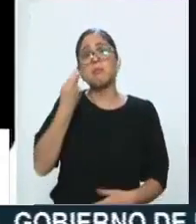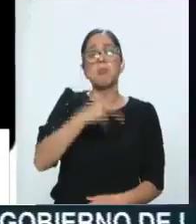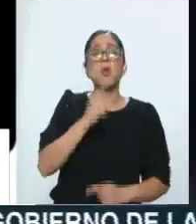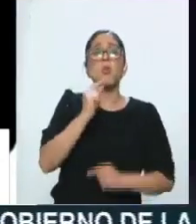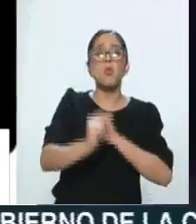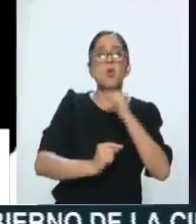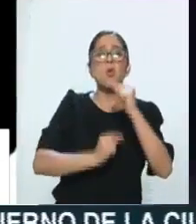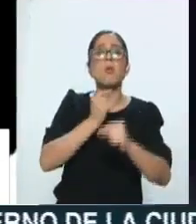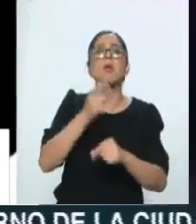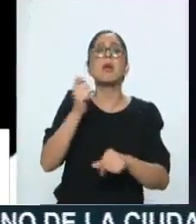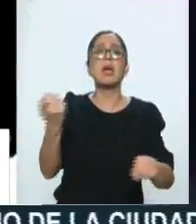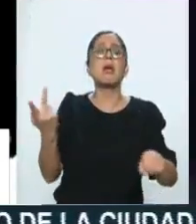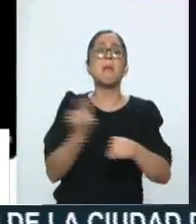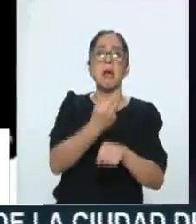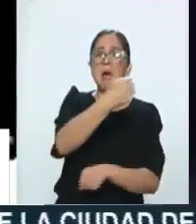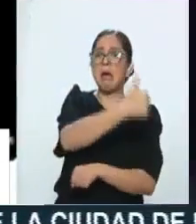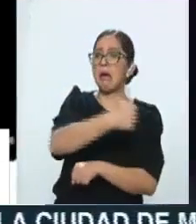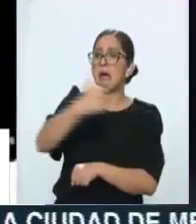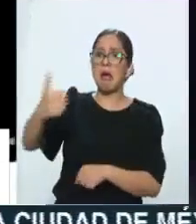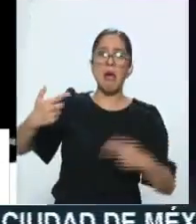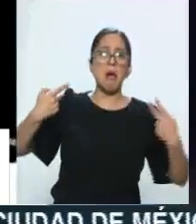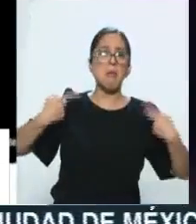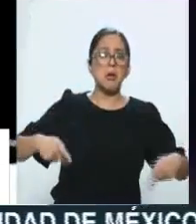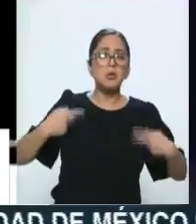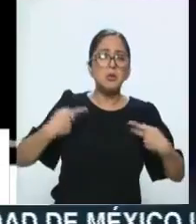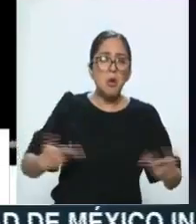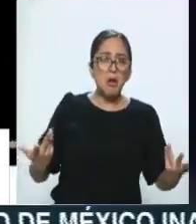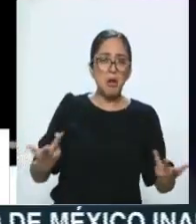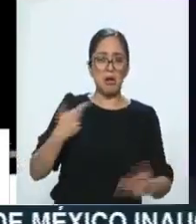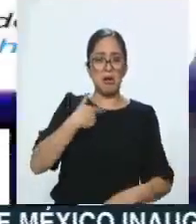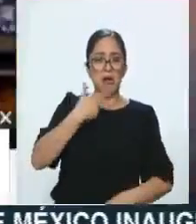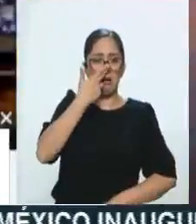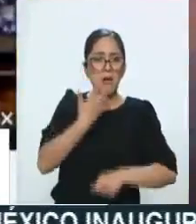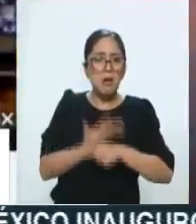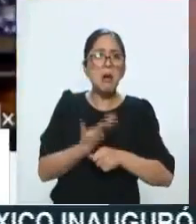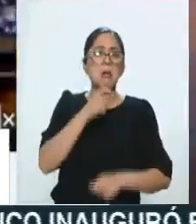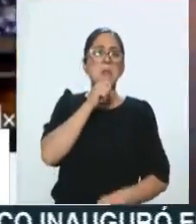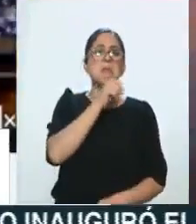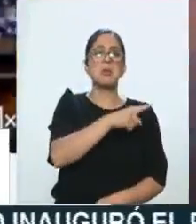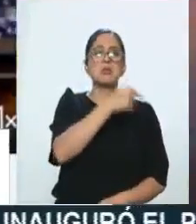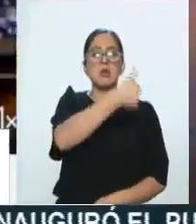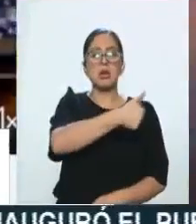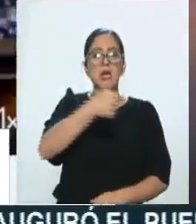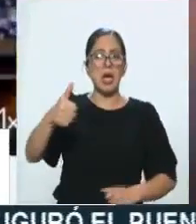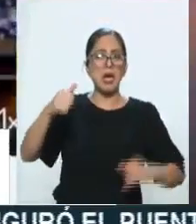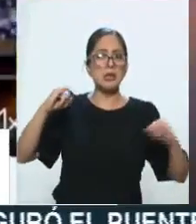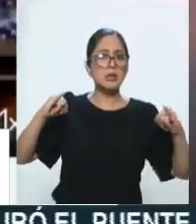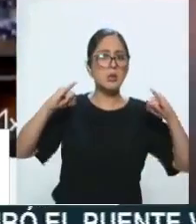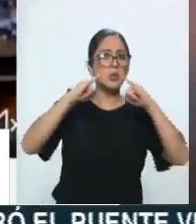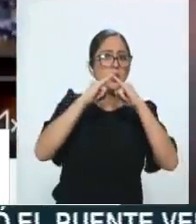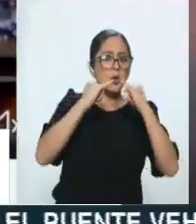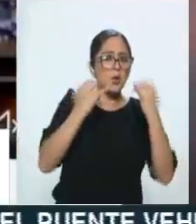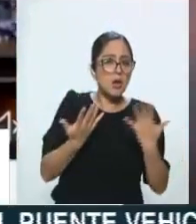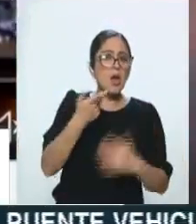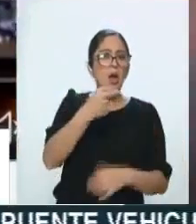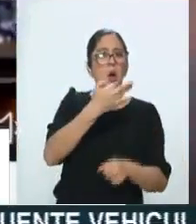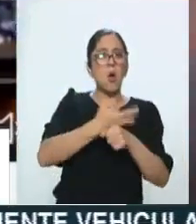que nos compete como personas, como ciudadanos y a las instituciones también, pues ahí tenemos la cancelación de este